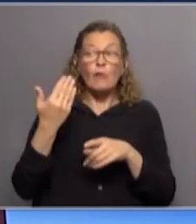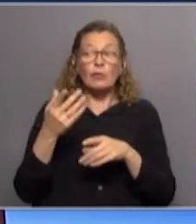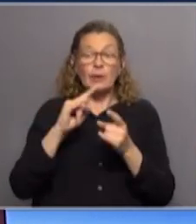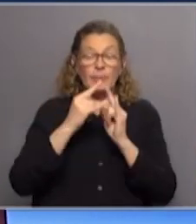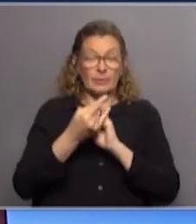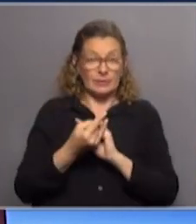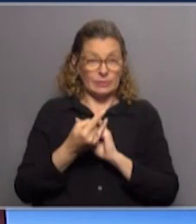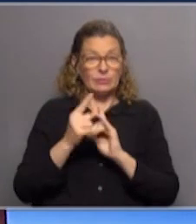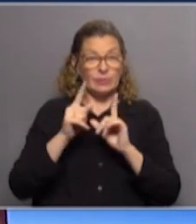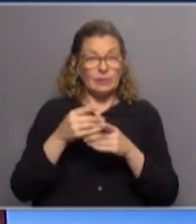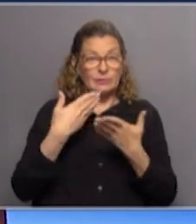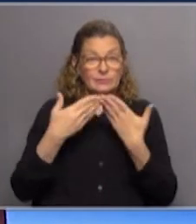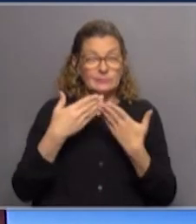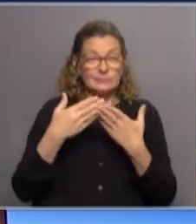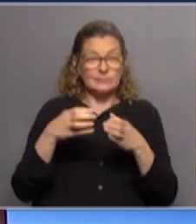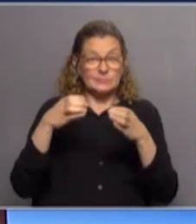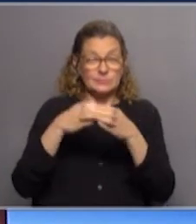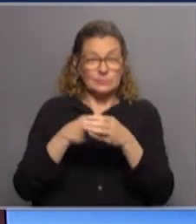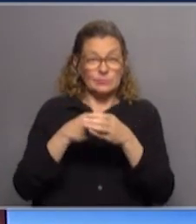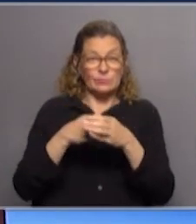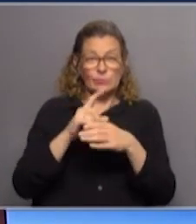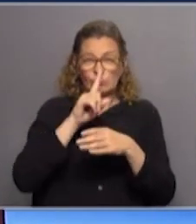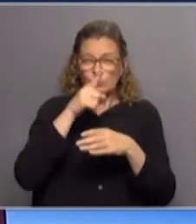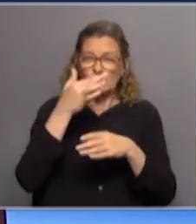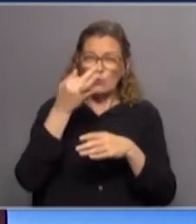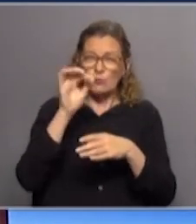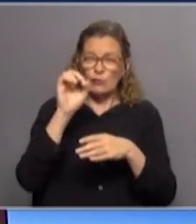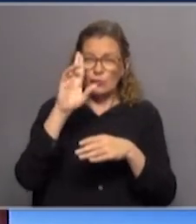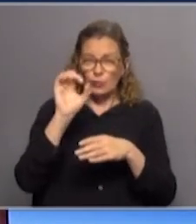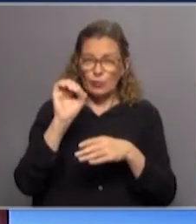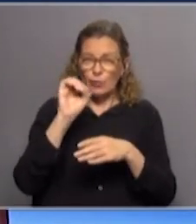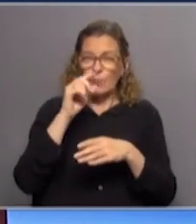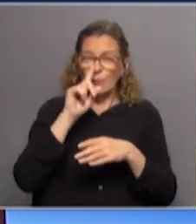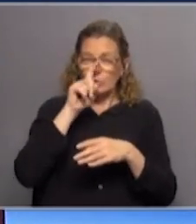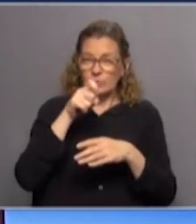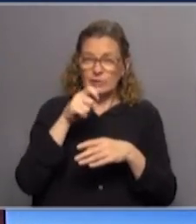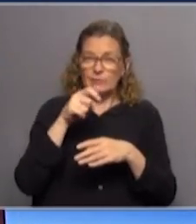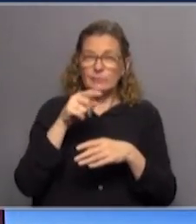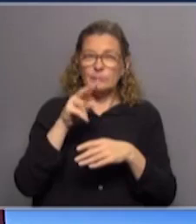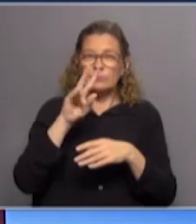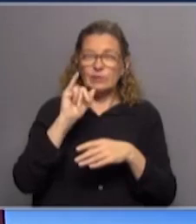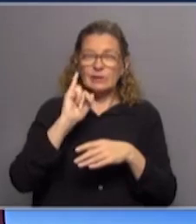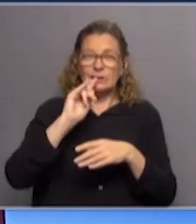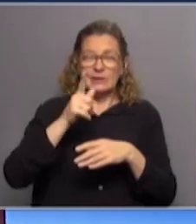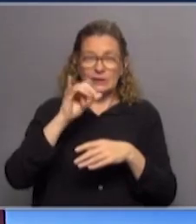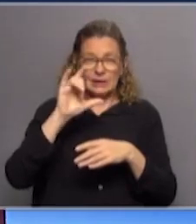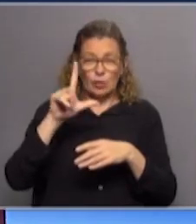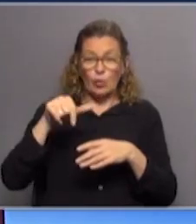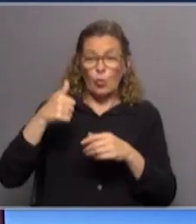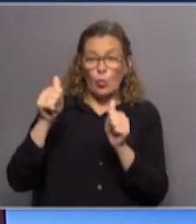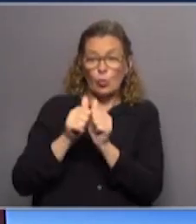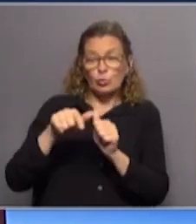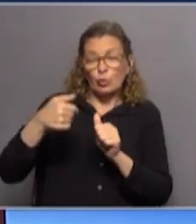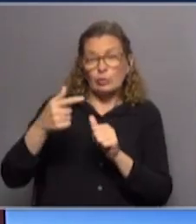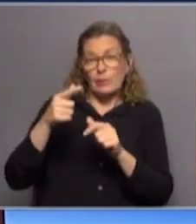Parlamento como la del Foro de Montevideo, que su vocera, que parecería ser Macés Vigil, presentó junto con otras personas una